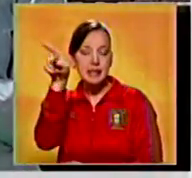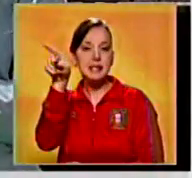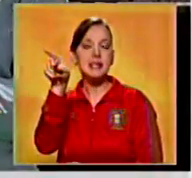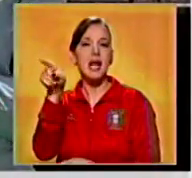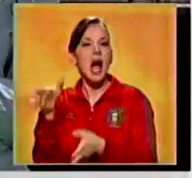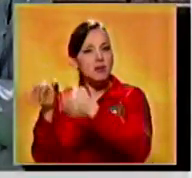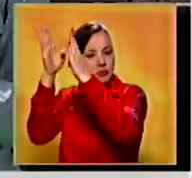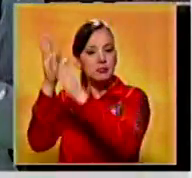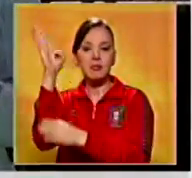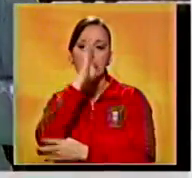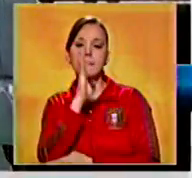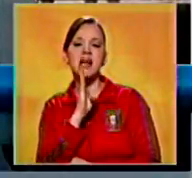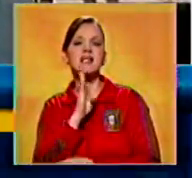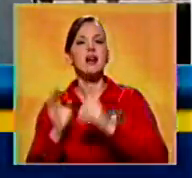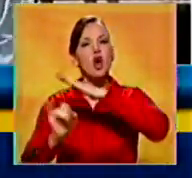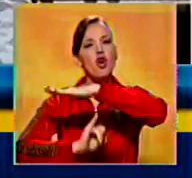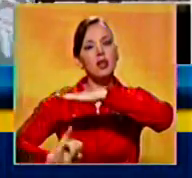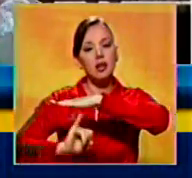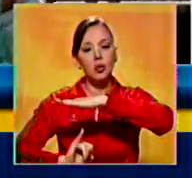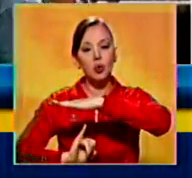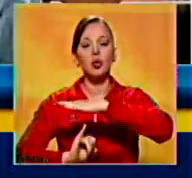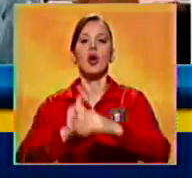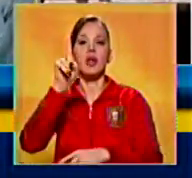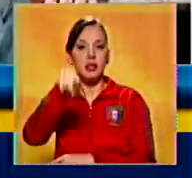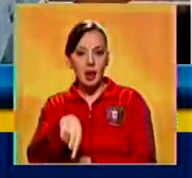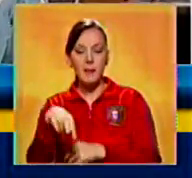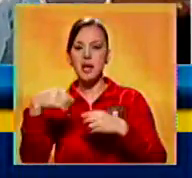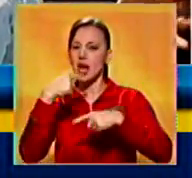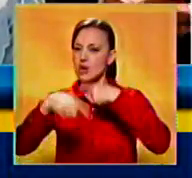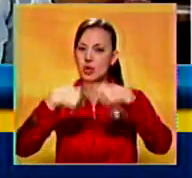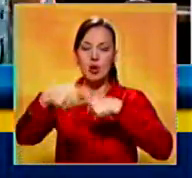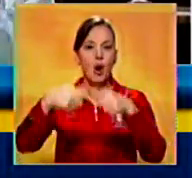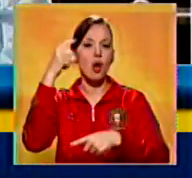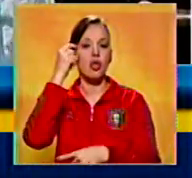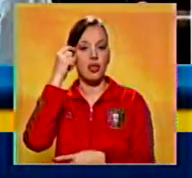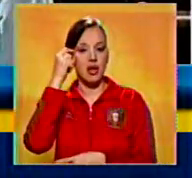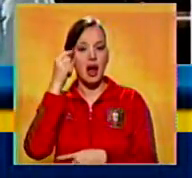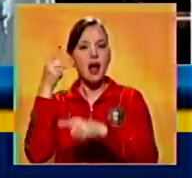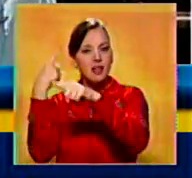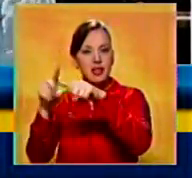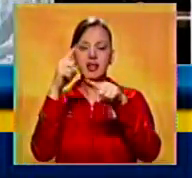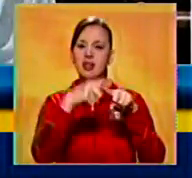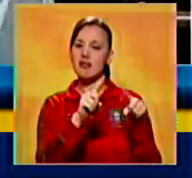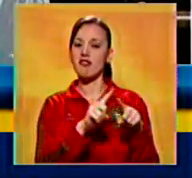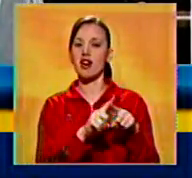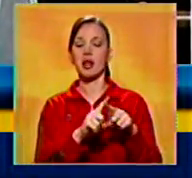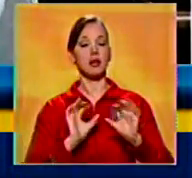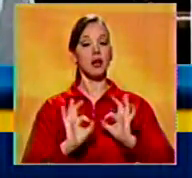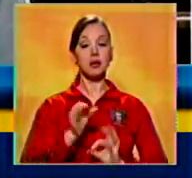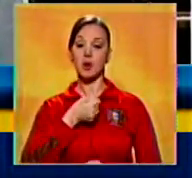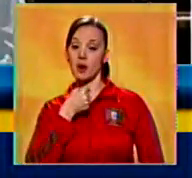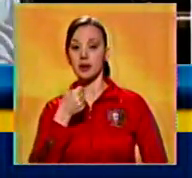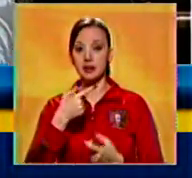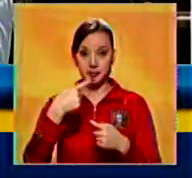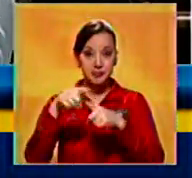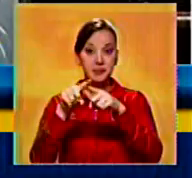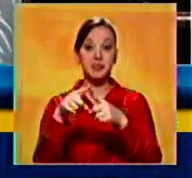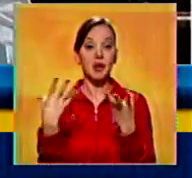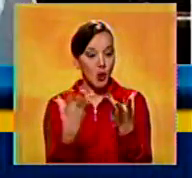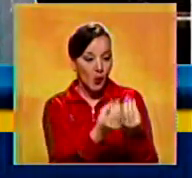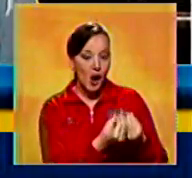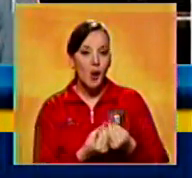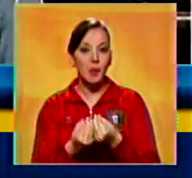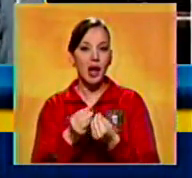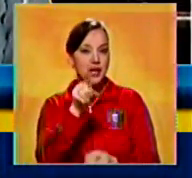ocurriendo allí y también además todos estos días diferentes artistas van a estar acompañando al público en estas transmisiones especiales, así que si